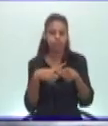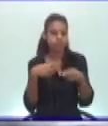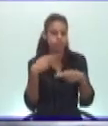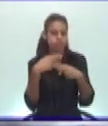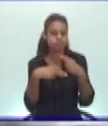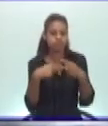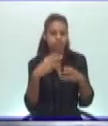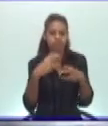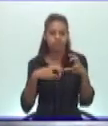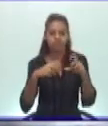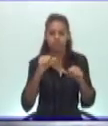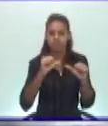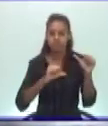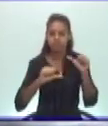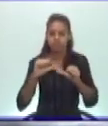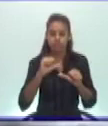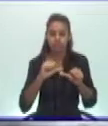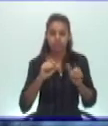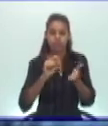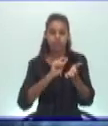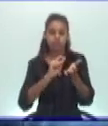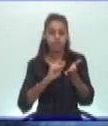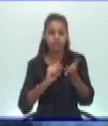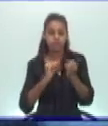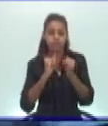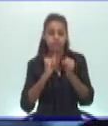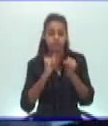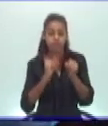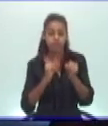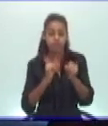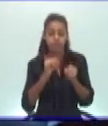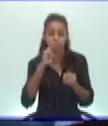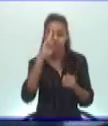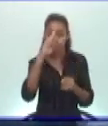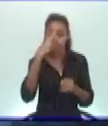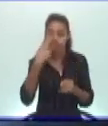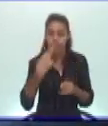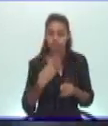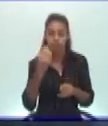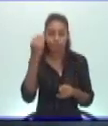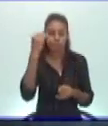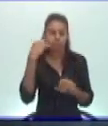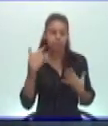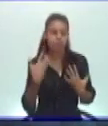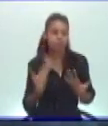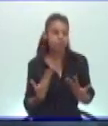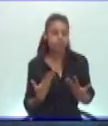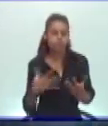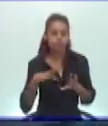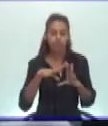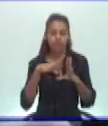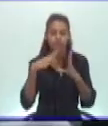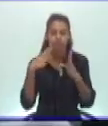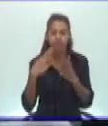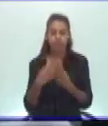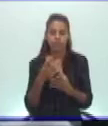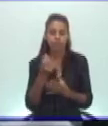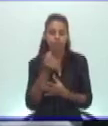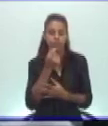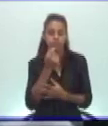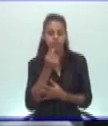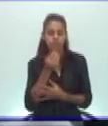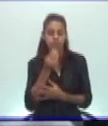Para prescribir un medicamento, es muy importante que el médico tenga conocimiento de todos los medicamentos que el